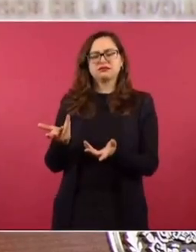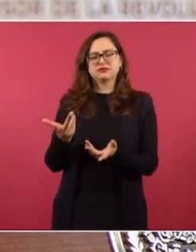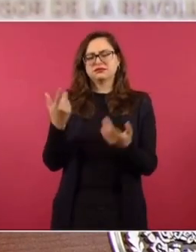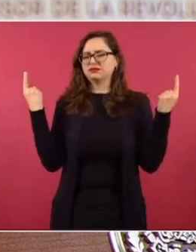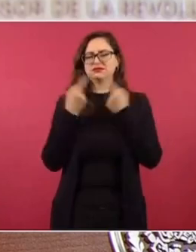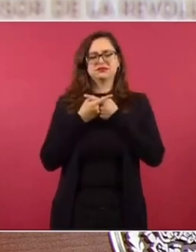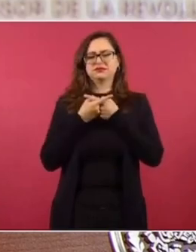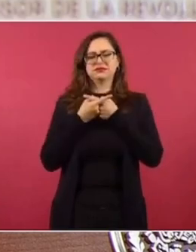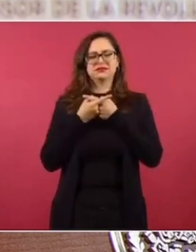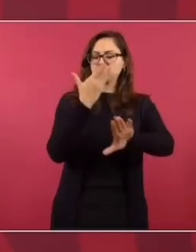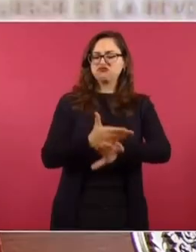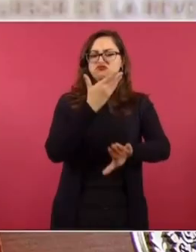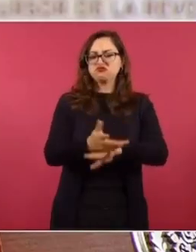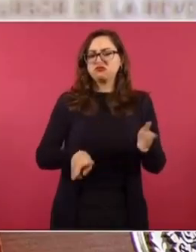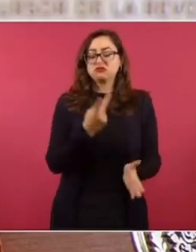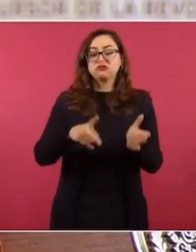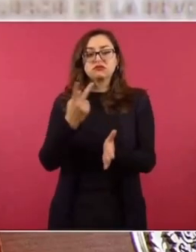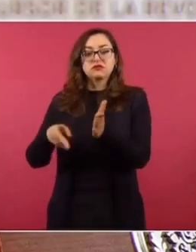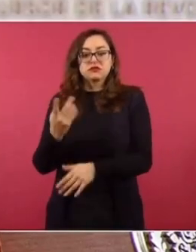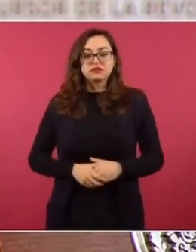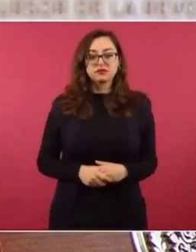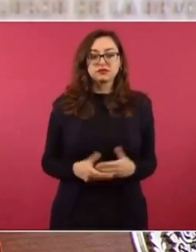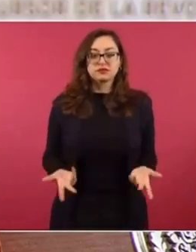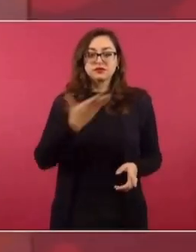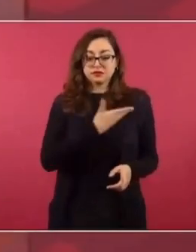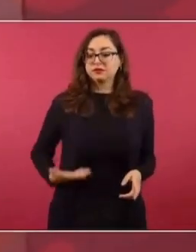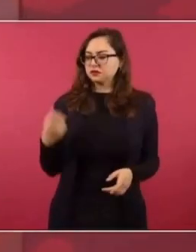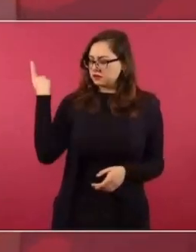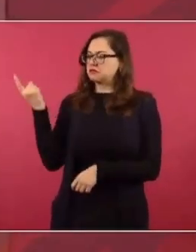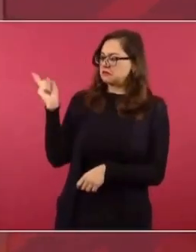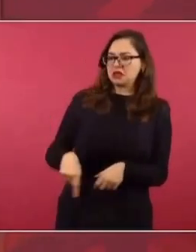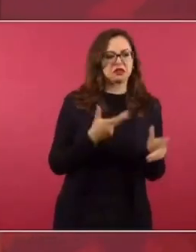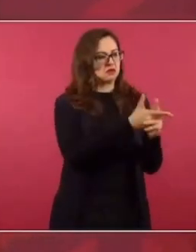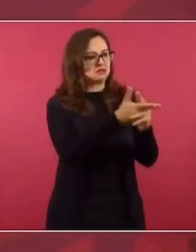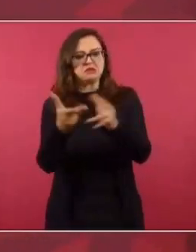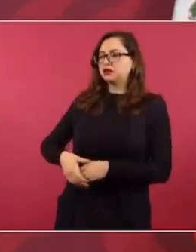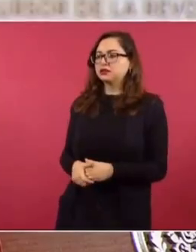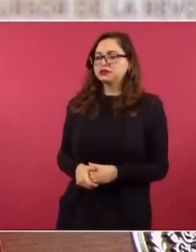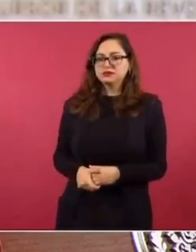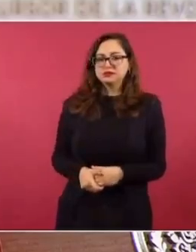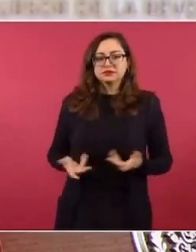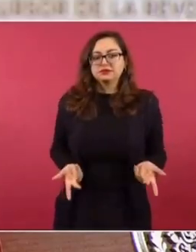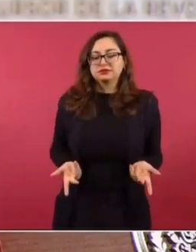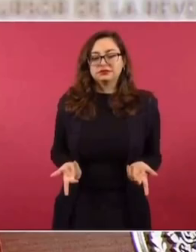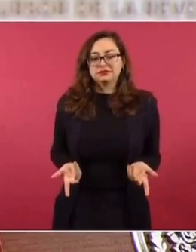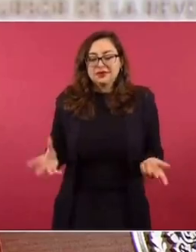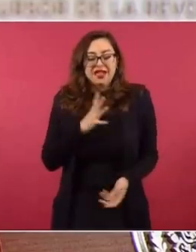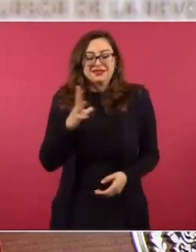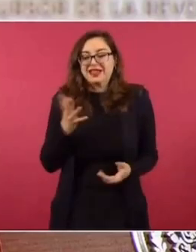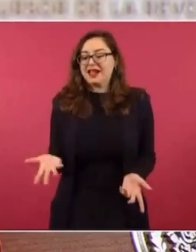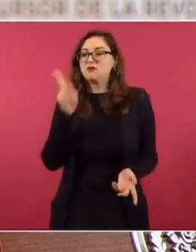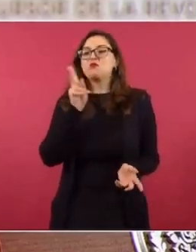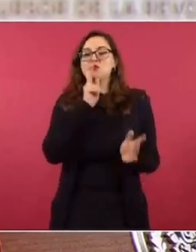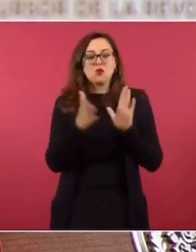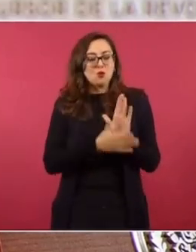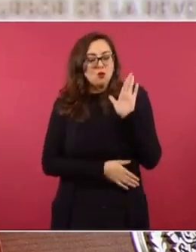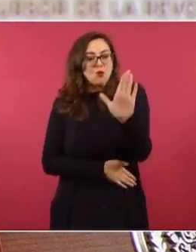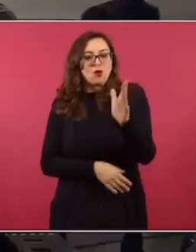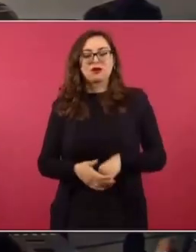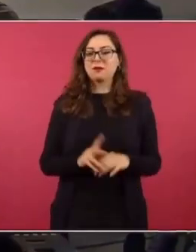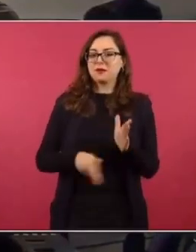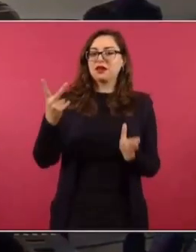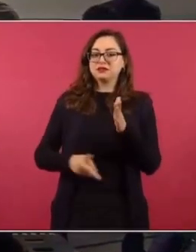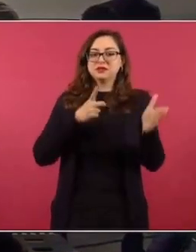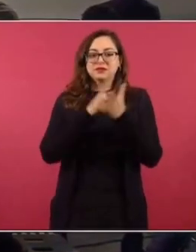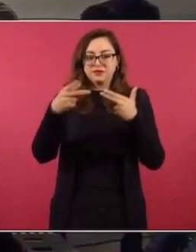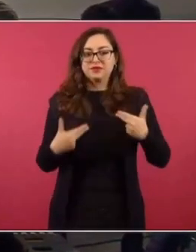hipocresía vil, porque había torturas, había masacres, ajusticiamientos. Y ahí están los testimonios de las violaciones de los derechos